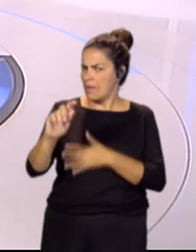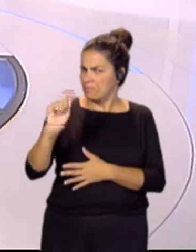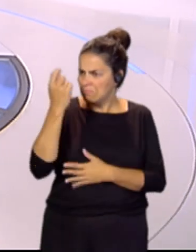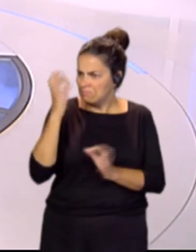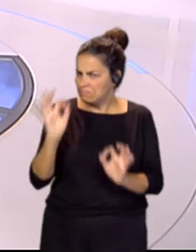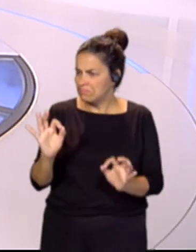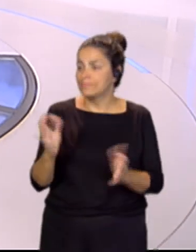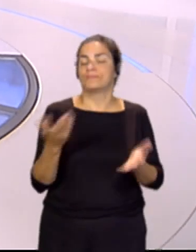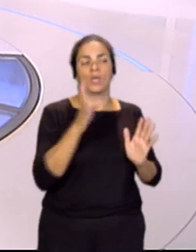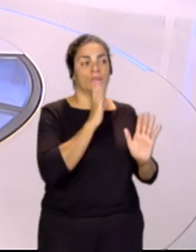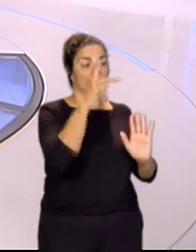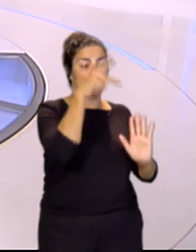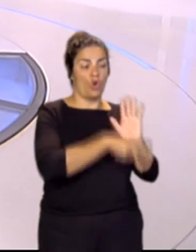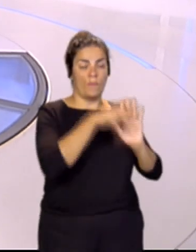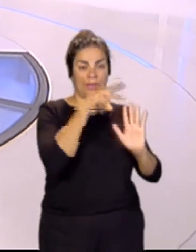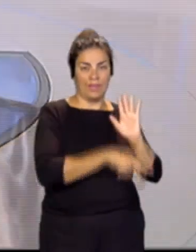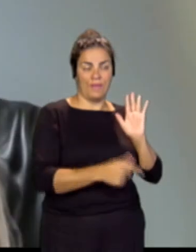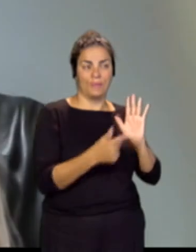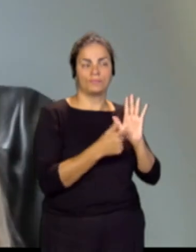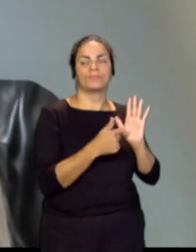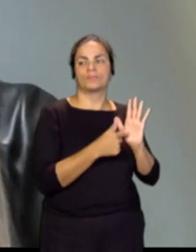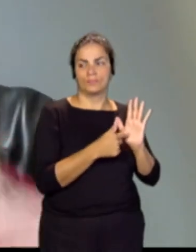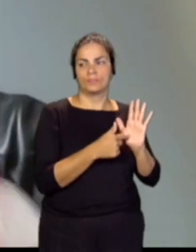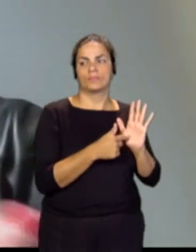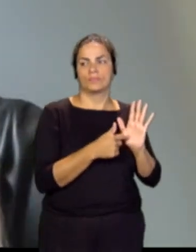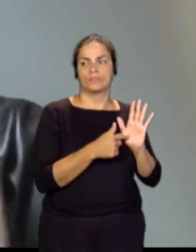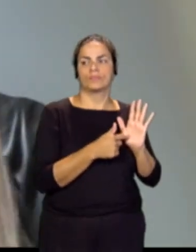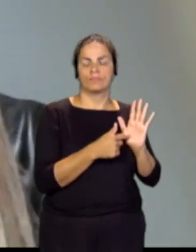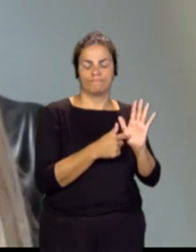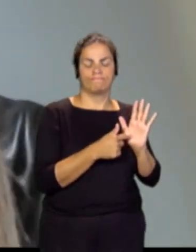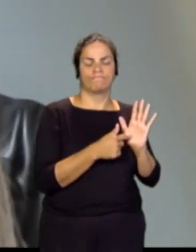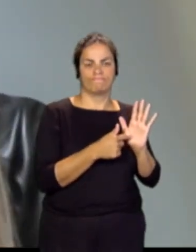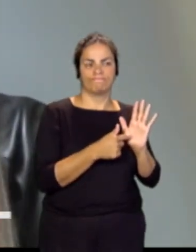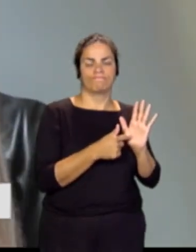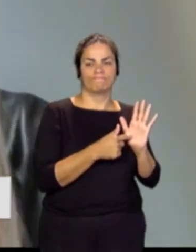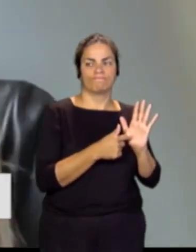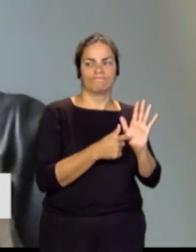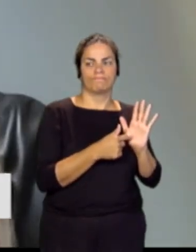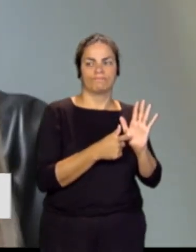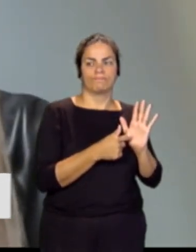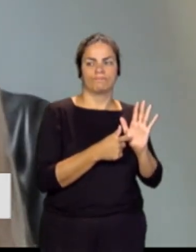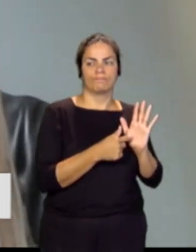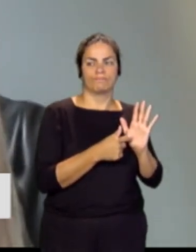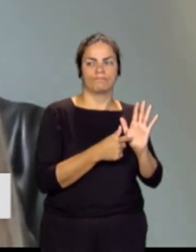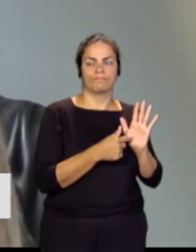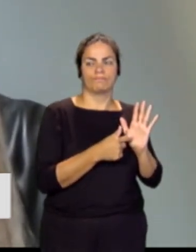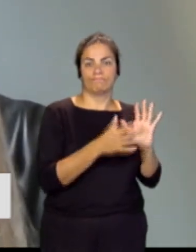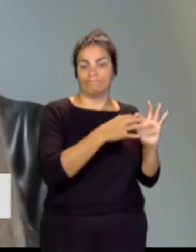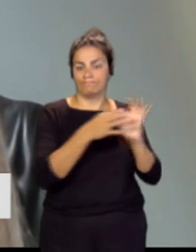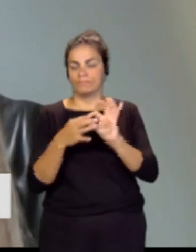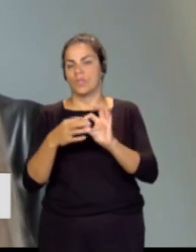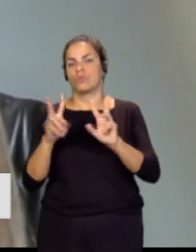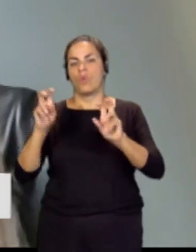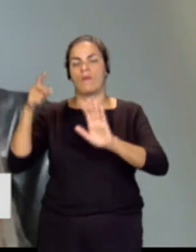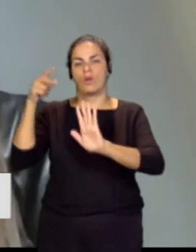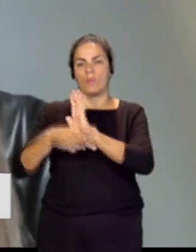Bueno, esta es una normativa que evidentemente conecta con la nueva normativa digital de